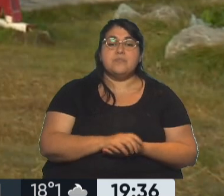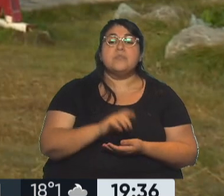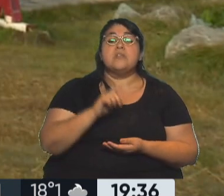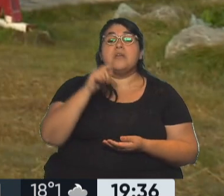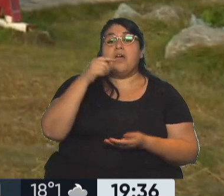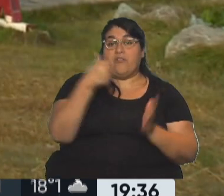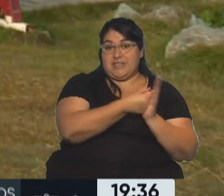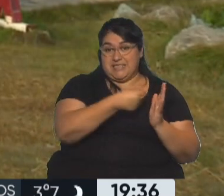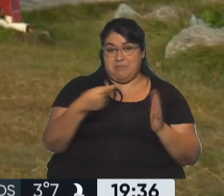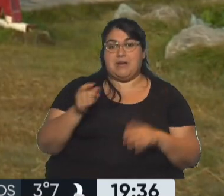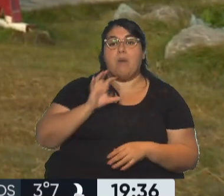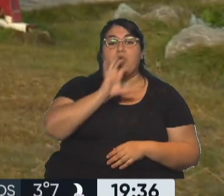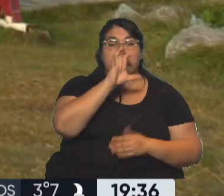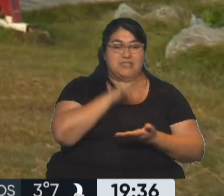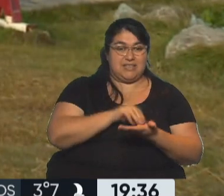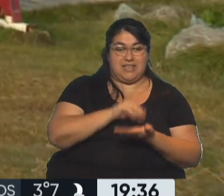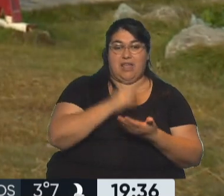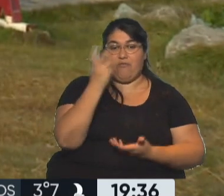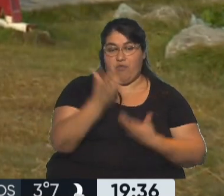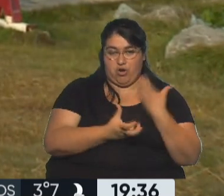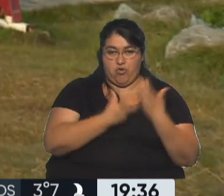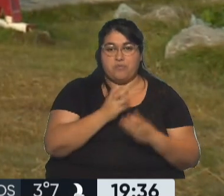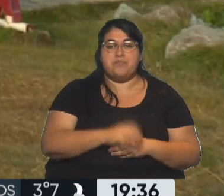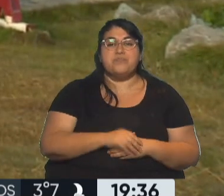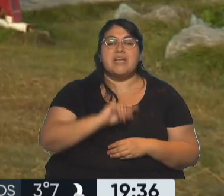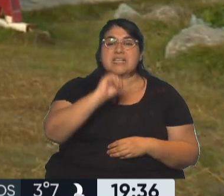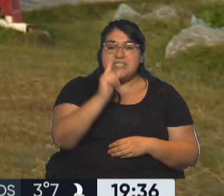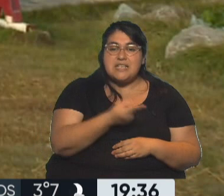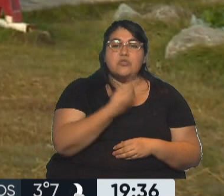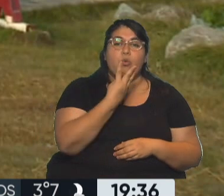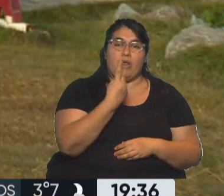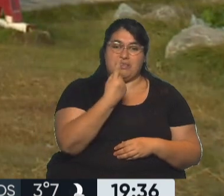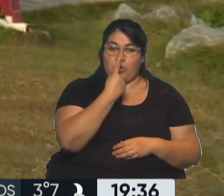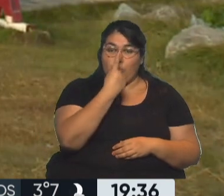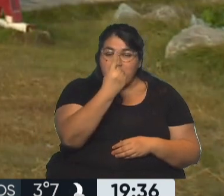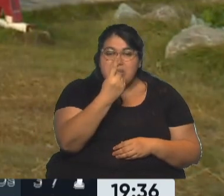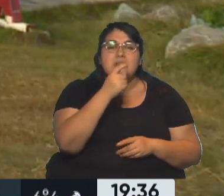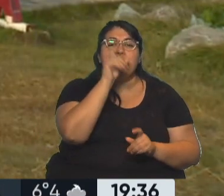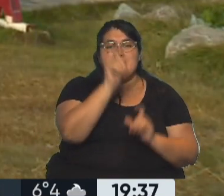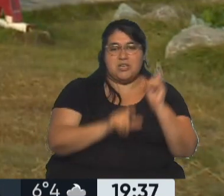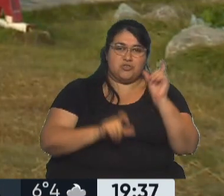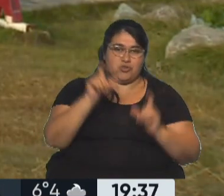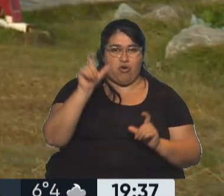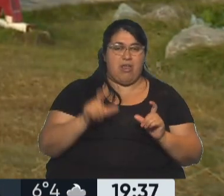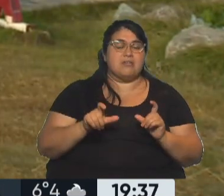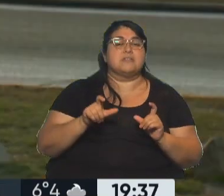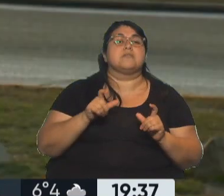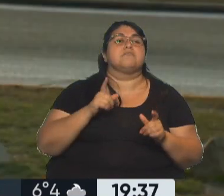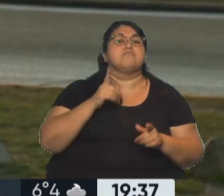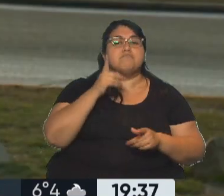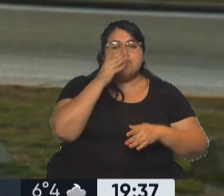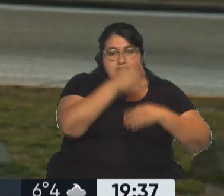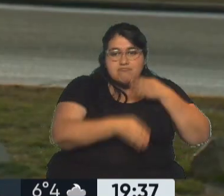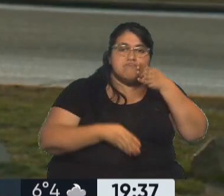en la provincia de Tierra del Fuego. Son 141.548 electores los que